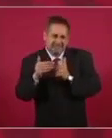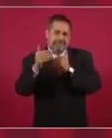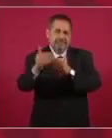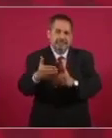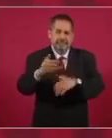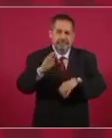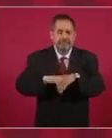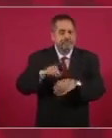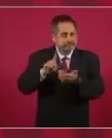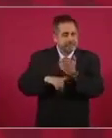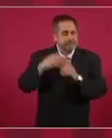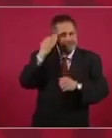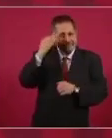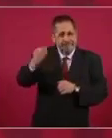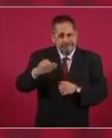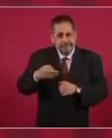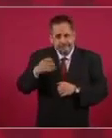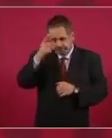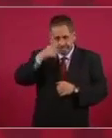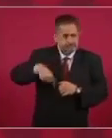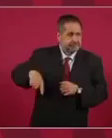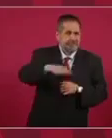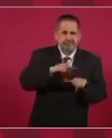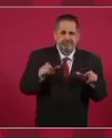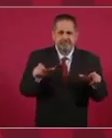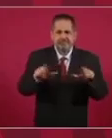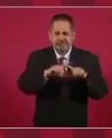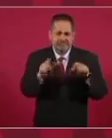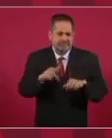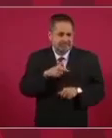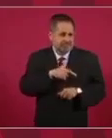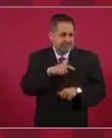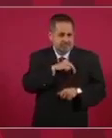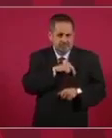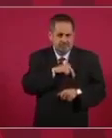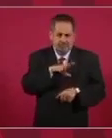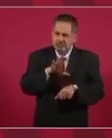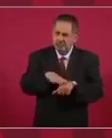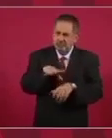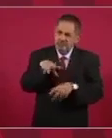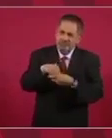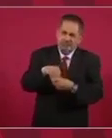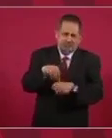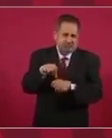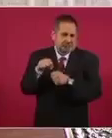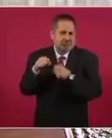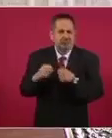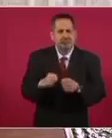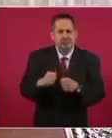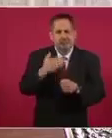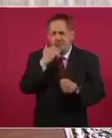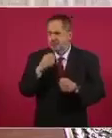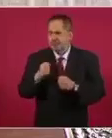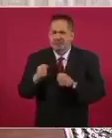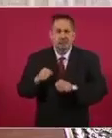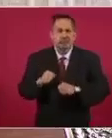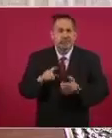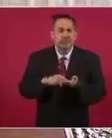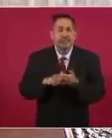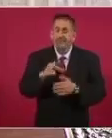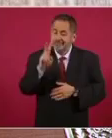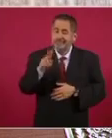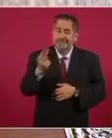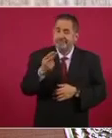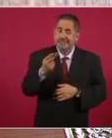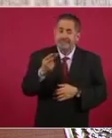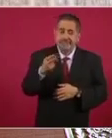consolidar la Guardia Nacional y necesitamos que dependa